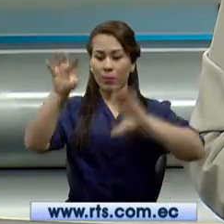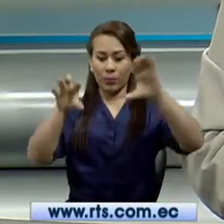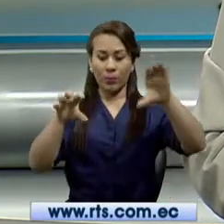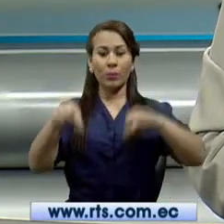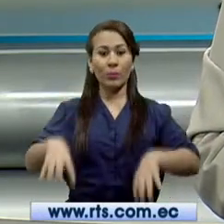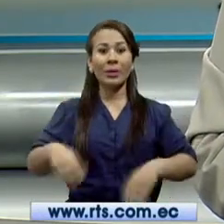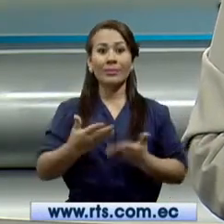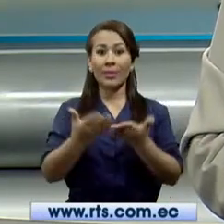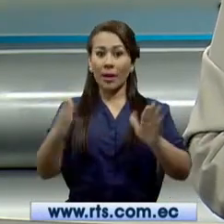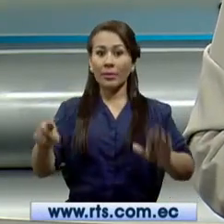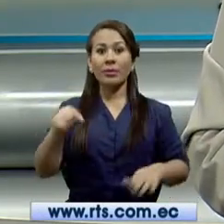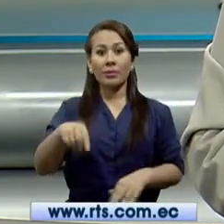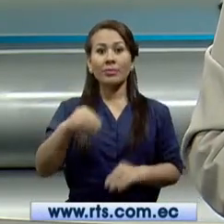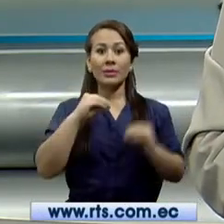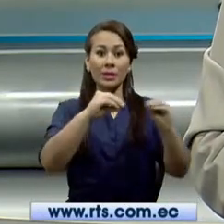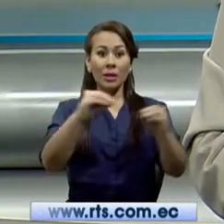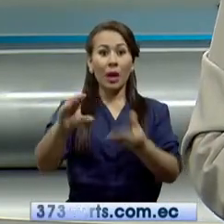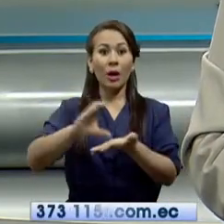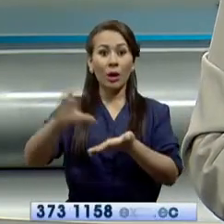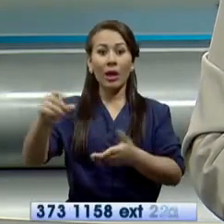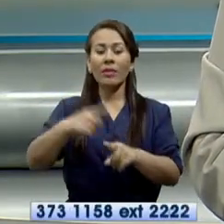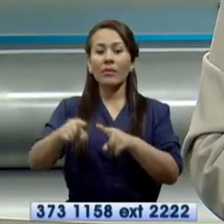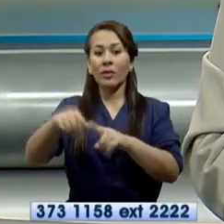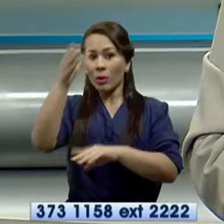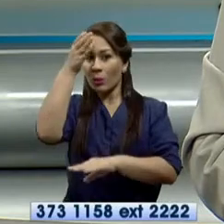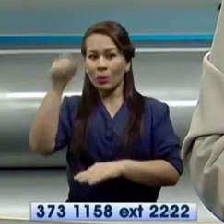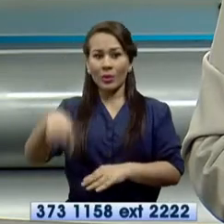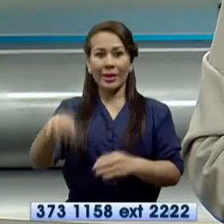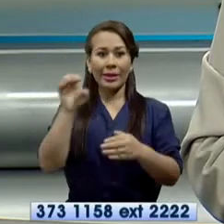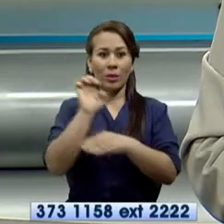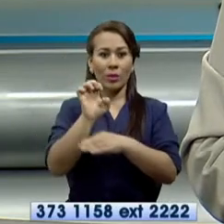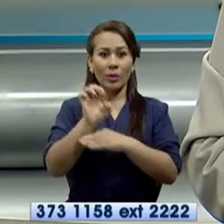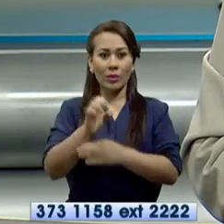réplicas de artesanías de las diferentes culturas del Ecuador.